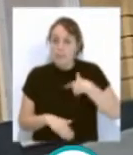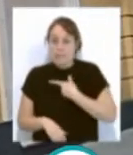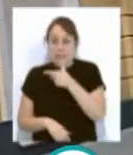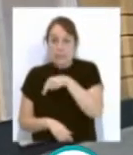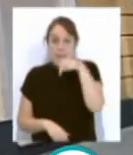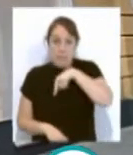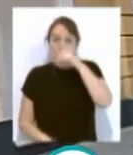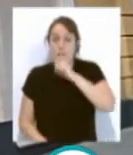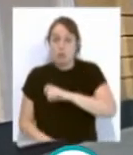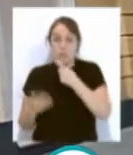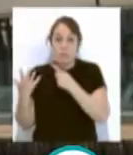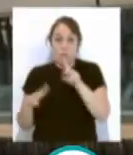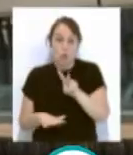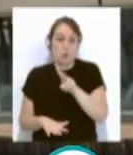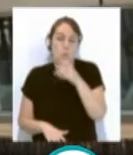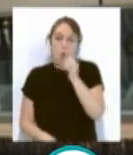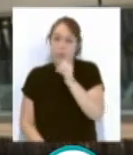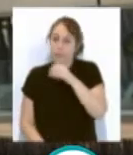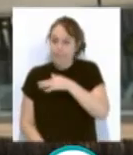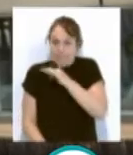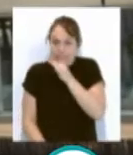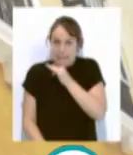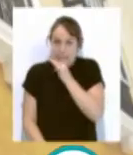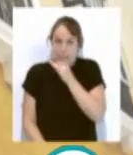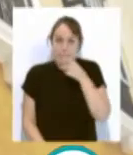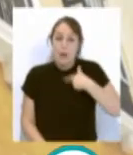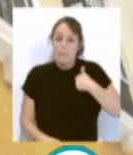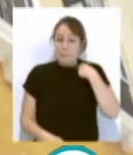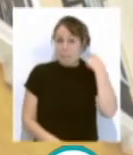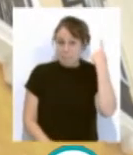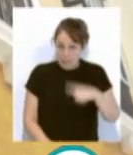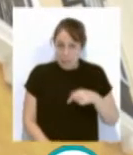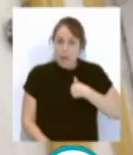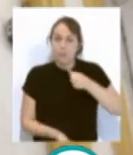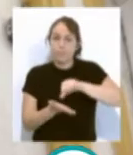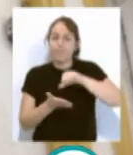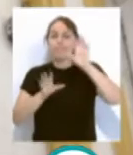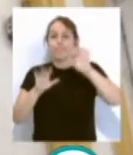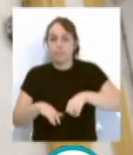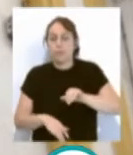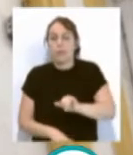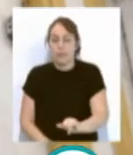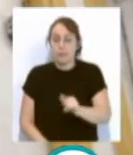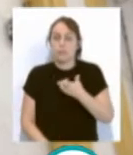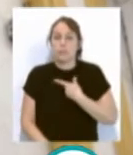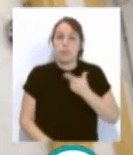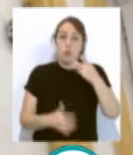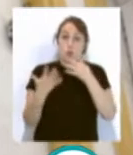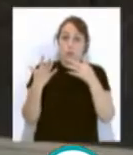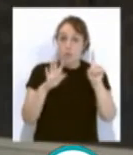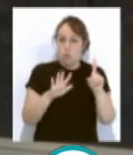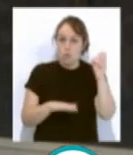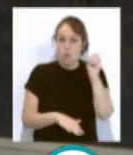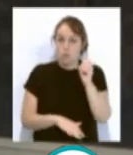ellos al 62%. En estos parámetros de pérdida se sitúa la capital gaditana, donde se ha pasado del 91